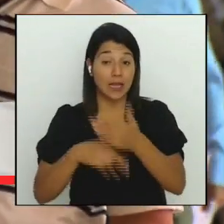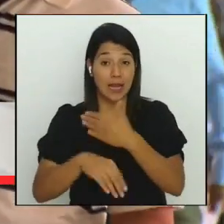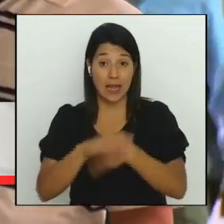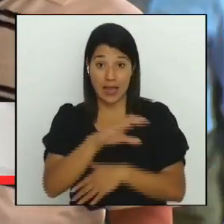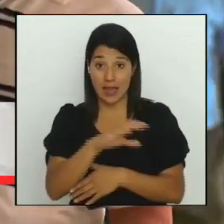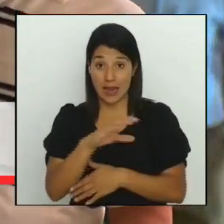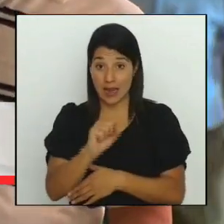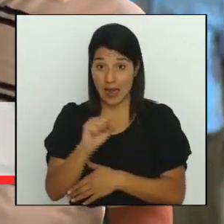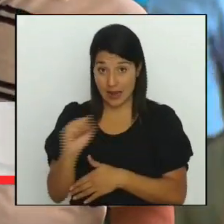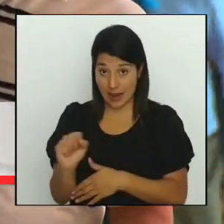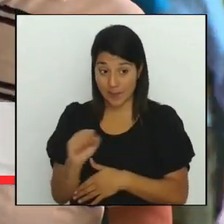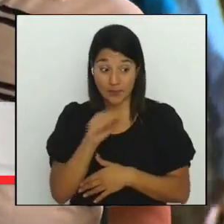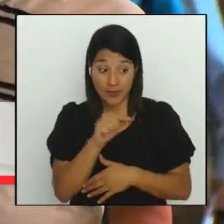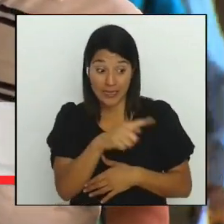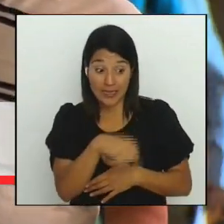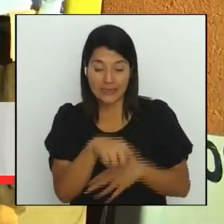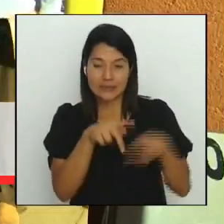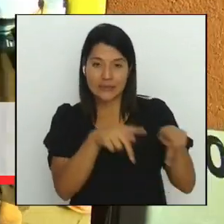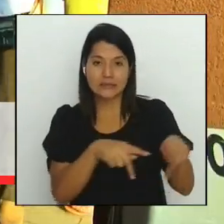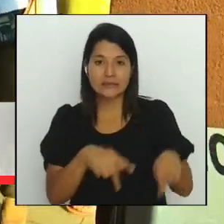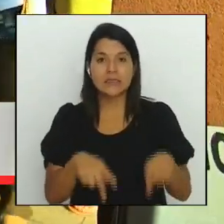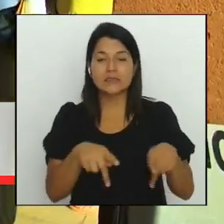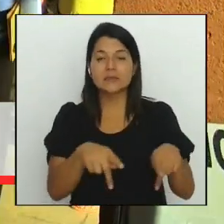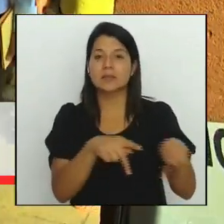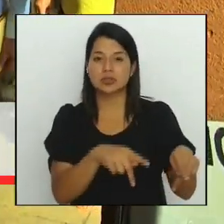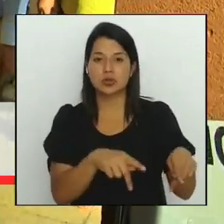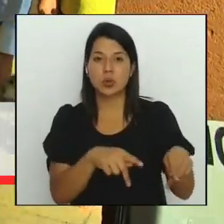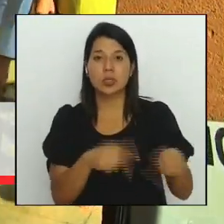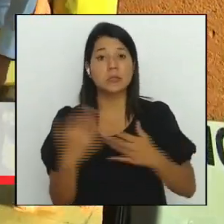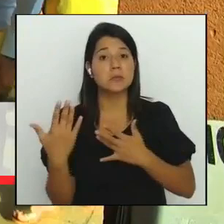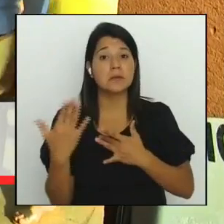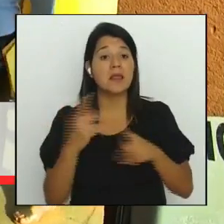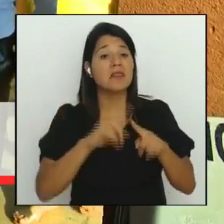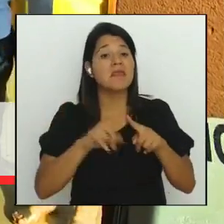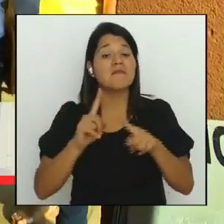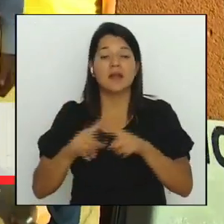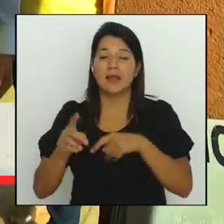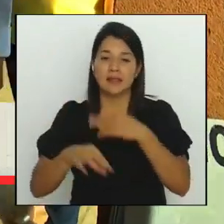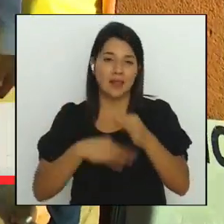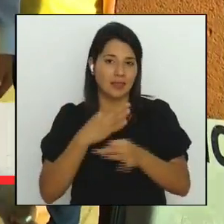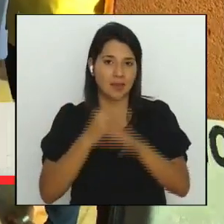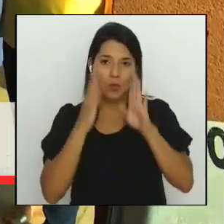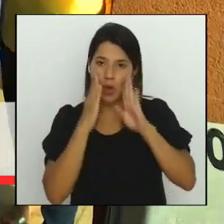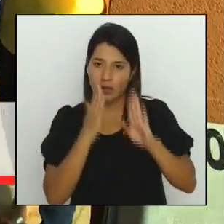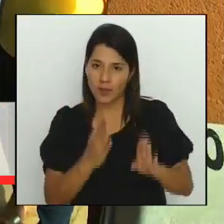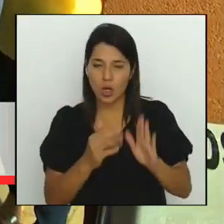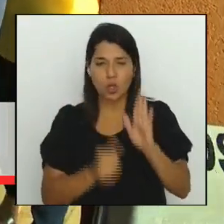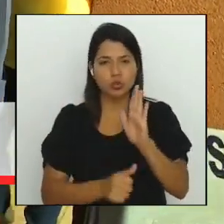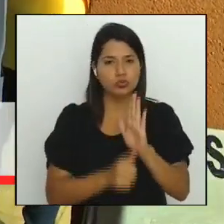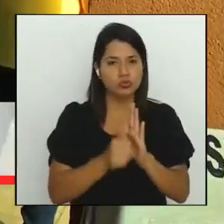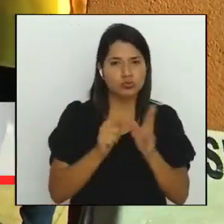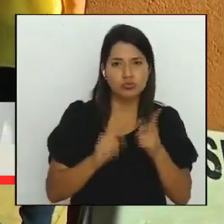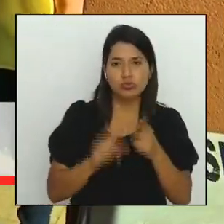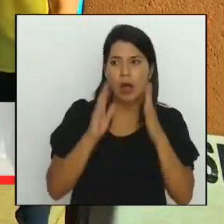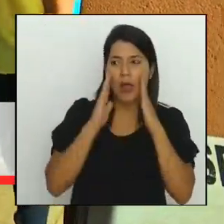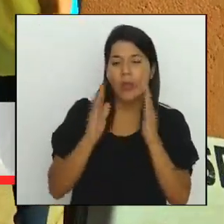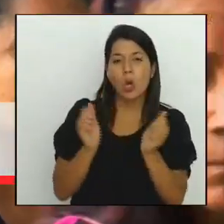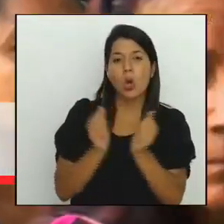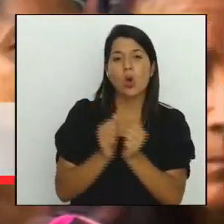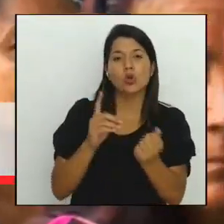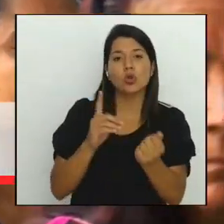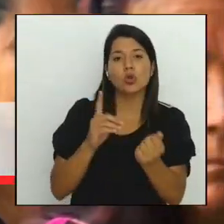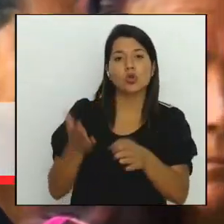espera abarcan diversos tipos de atención médica como cirugías consultas con especialistas y procedimientos